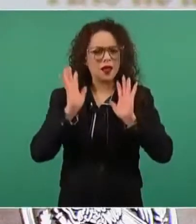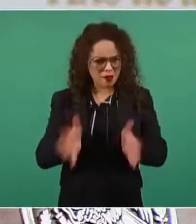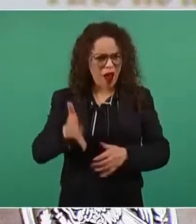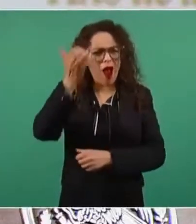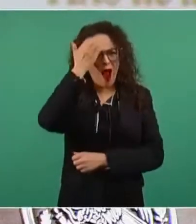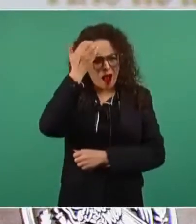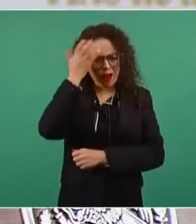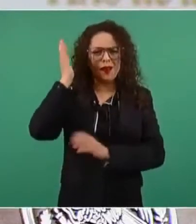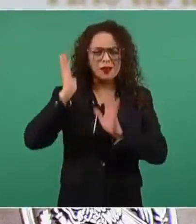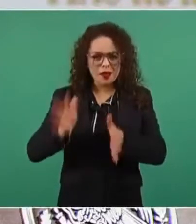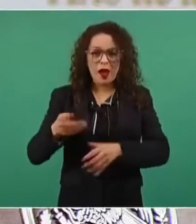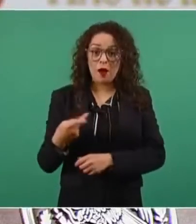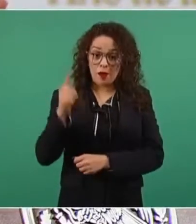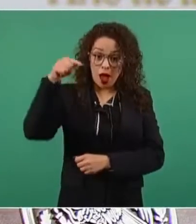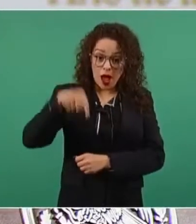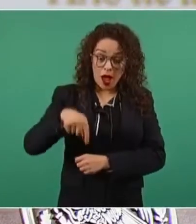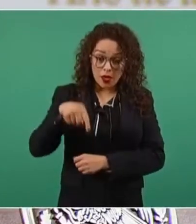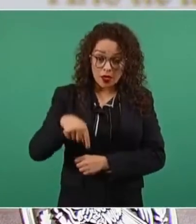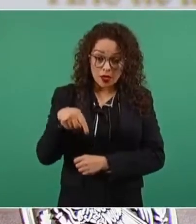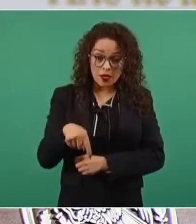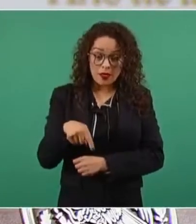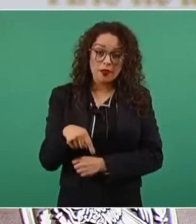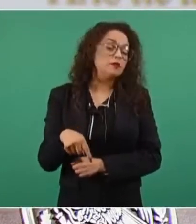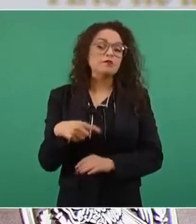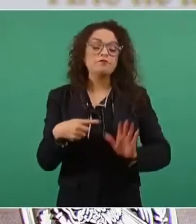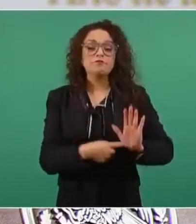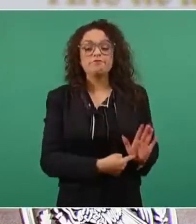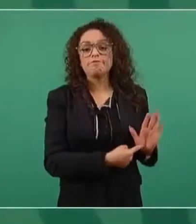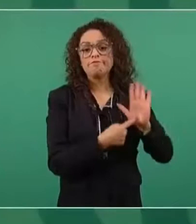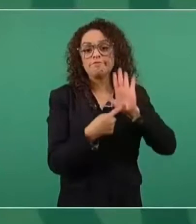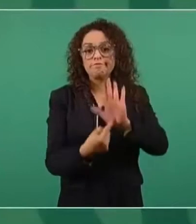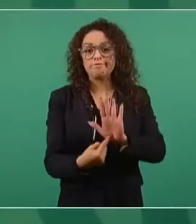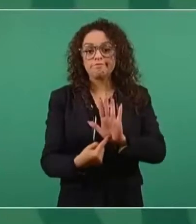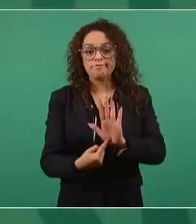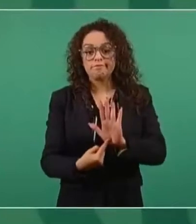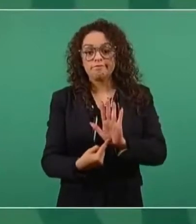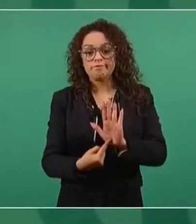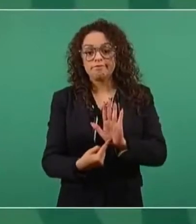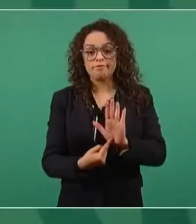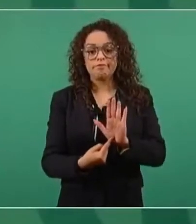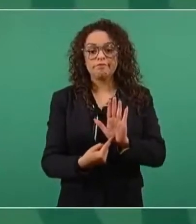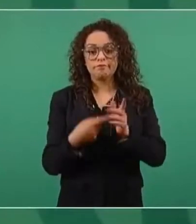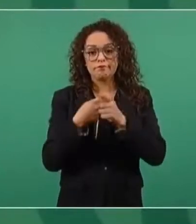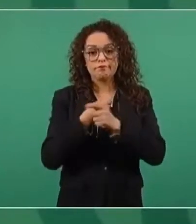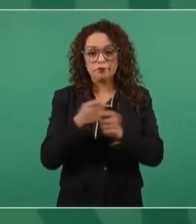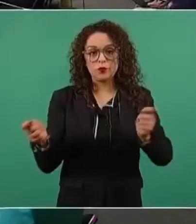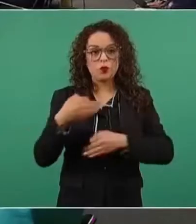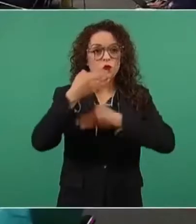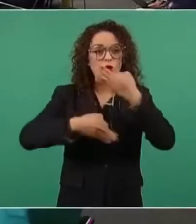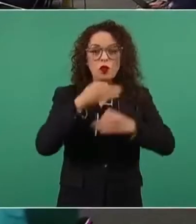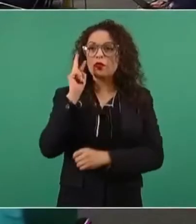pero aquí se va a dar a conocer la pregunta.